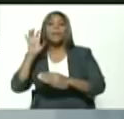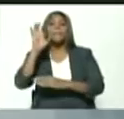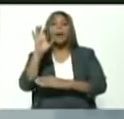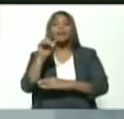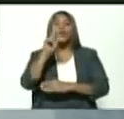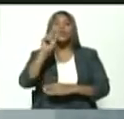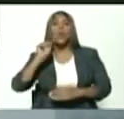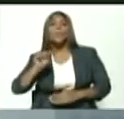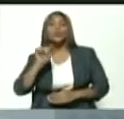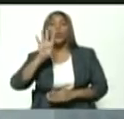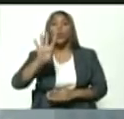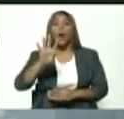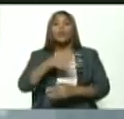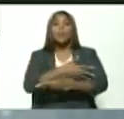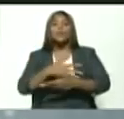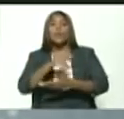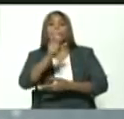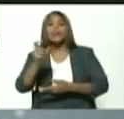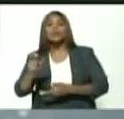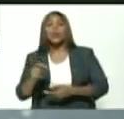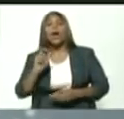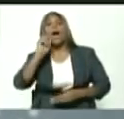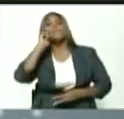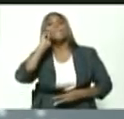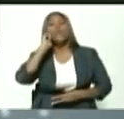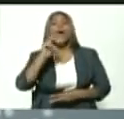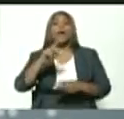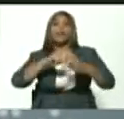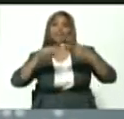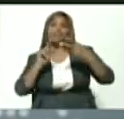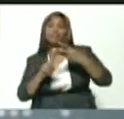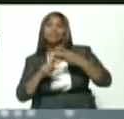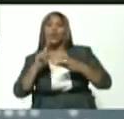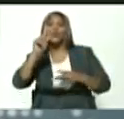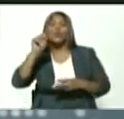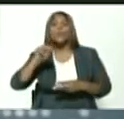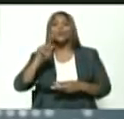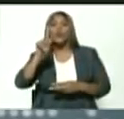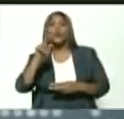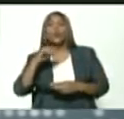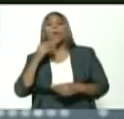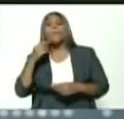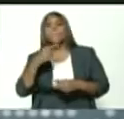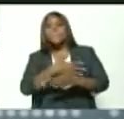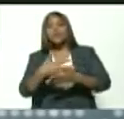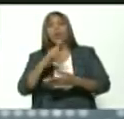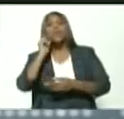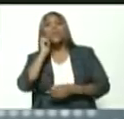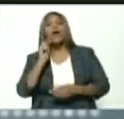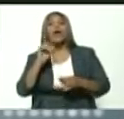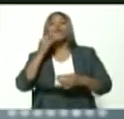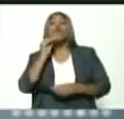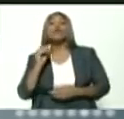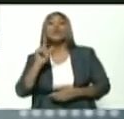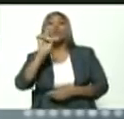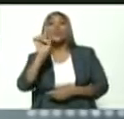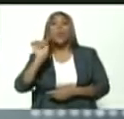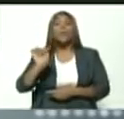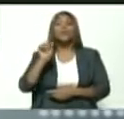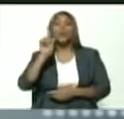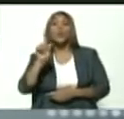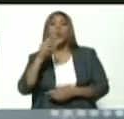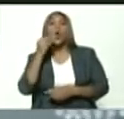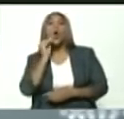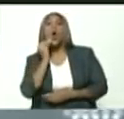Las mujeres, en tercer lugar, 1.1 millón de mujeres. Y la juventud, en cuarto lugar, 1.1 millón de